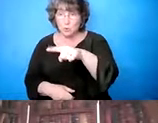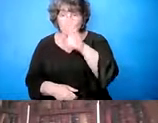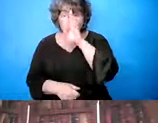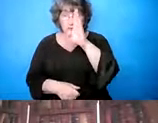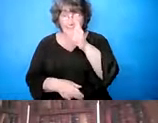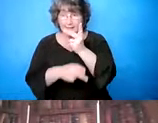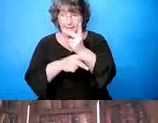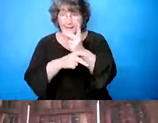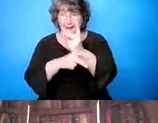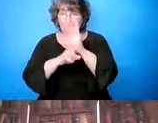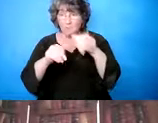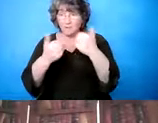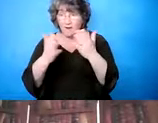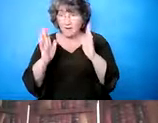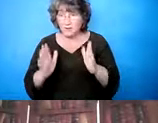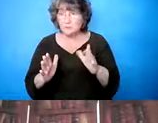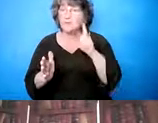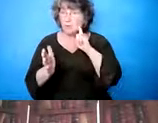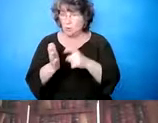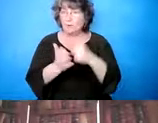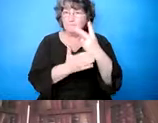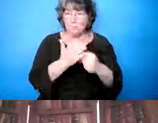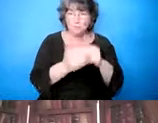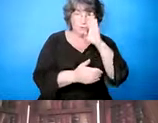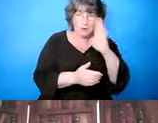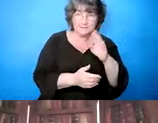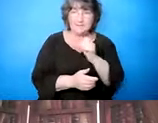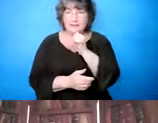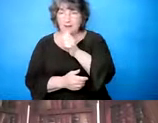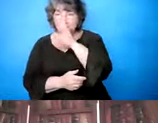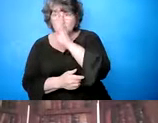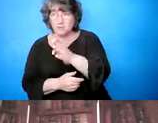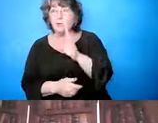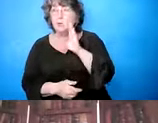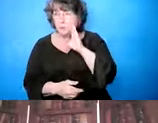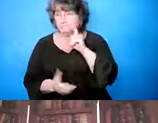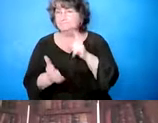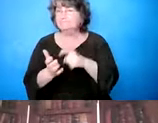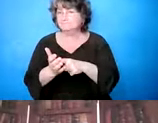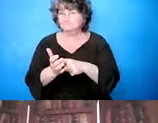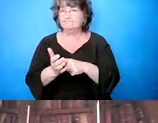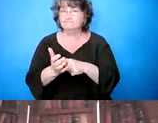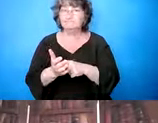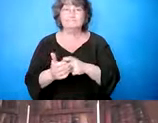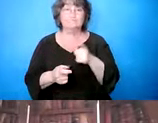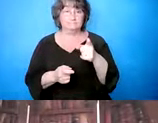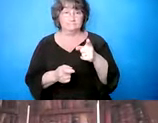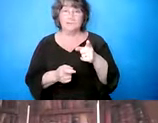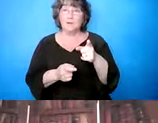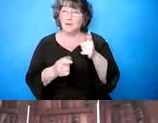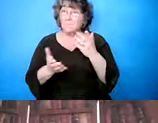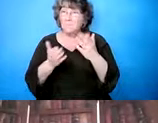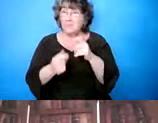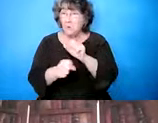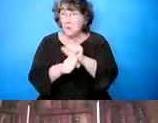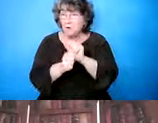de, de servicios. Ustedes ven esto de manera directa e indirecta. Es como está trabajando con un, con un